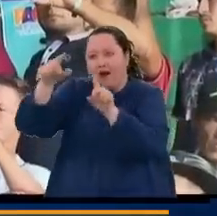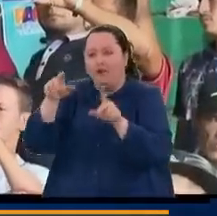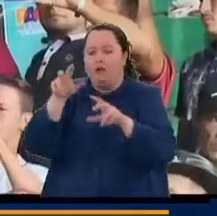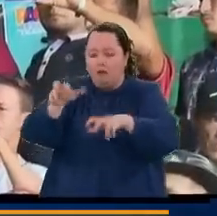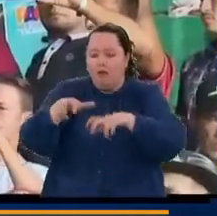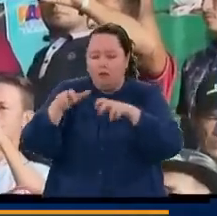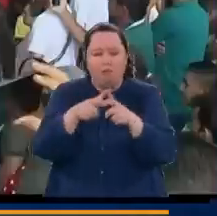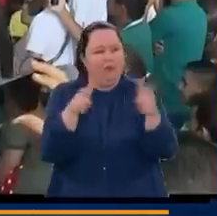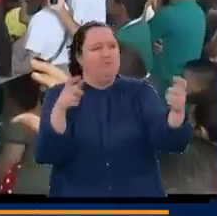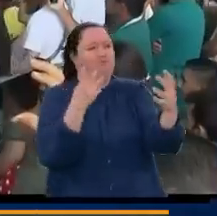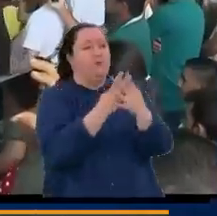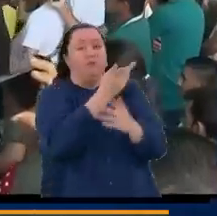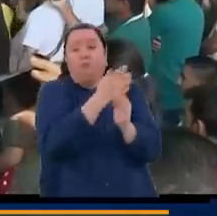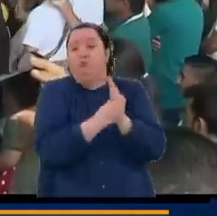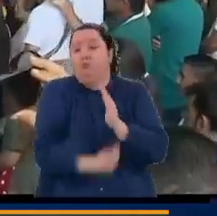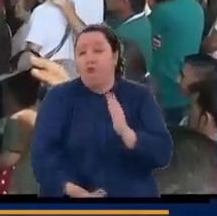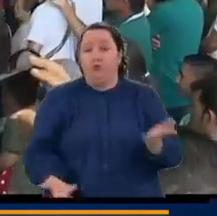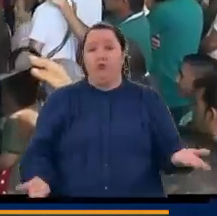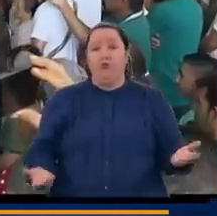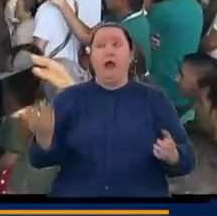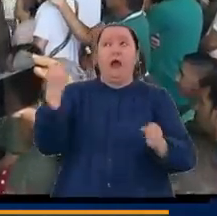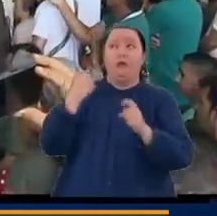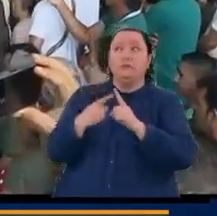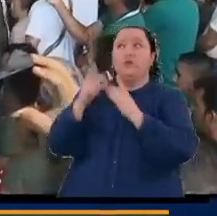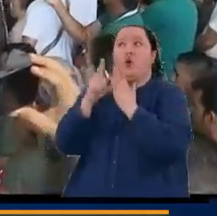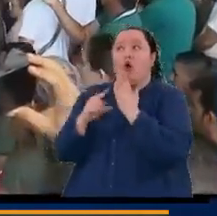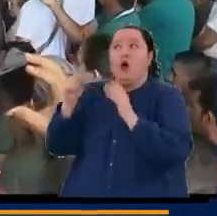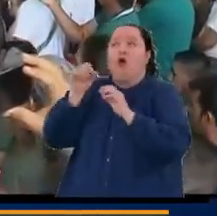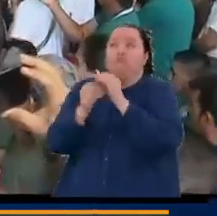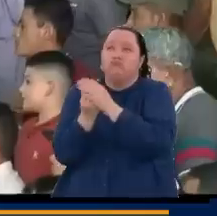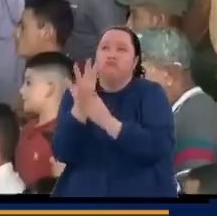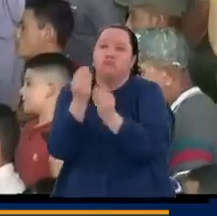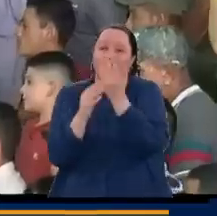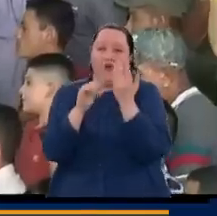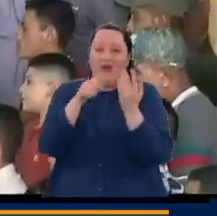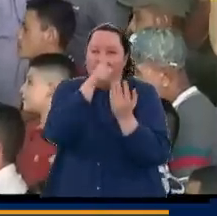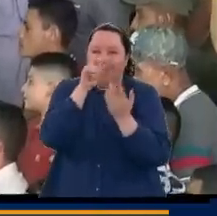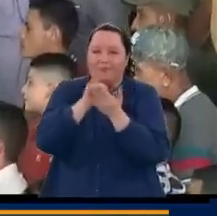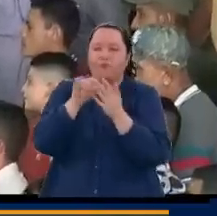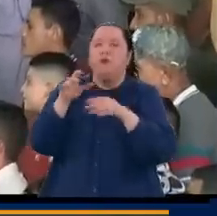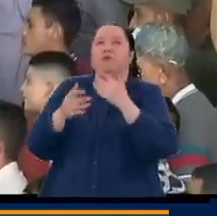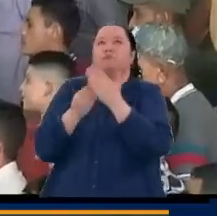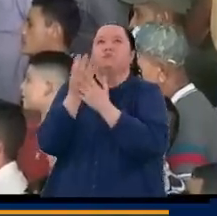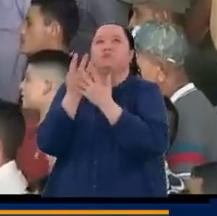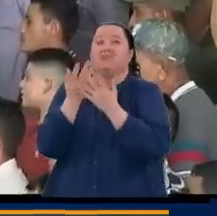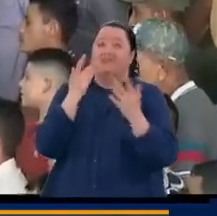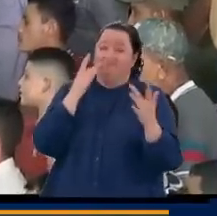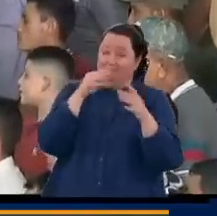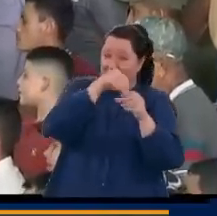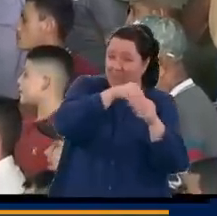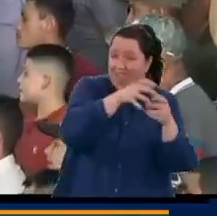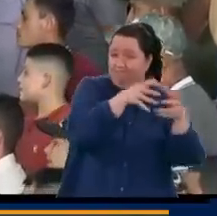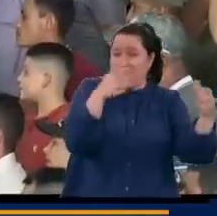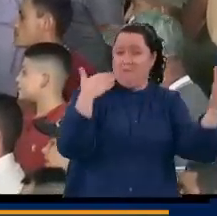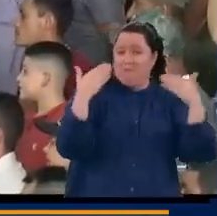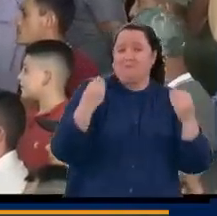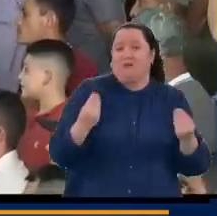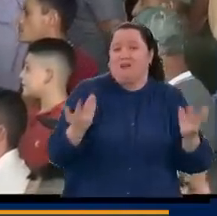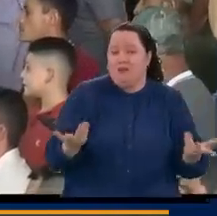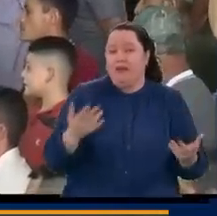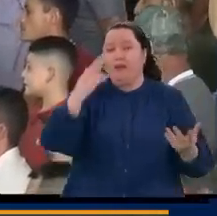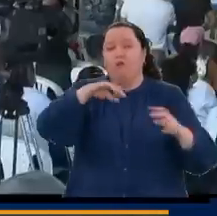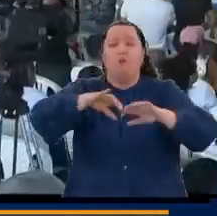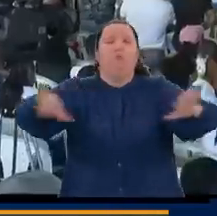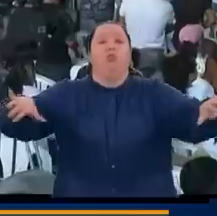mujeres campesinas pobres que cultivaban hoja de coca. Eso no sirve para mayor cosa, sirve así para separarlas de sus